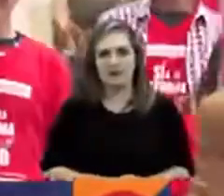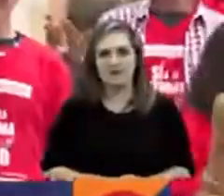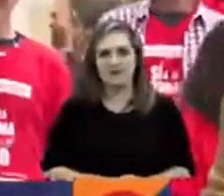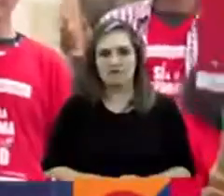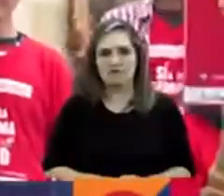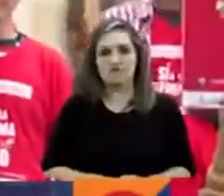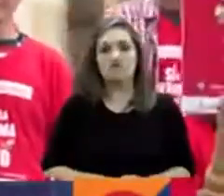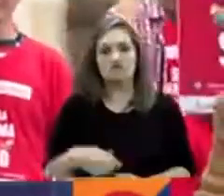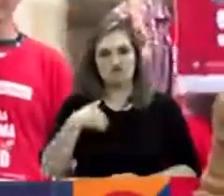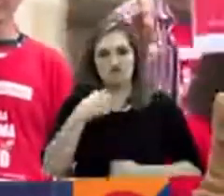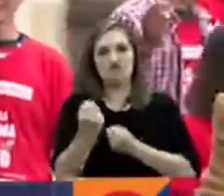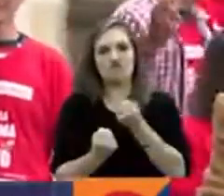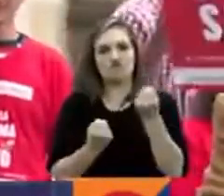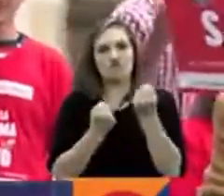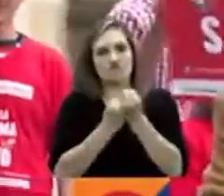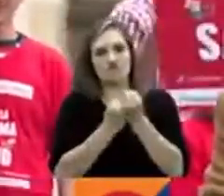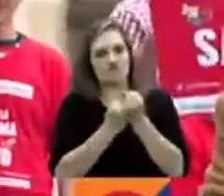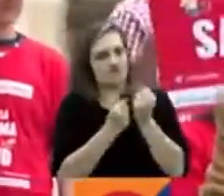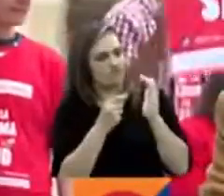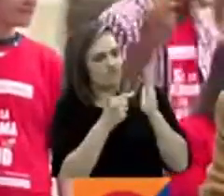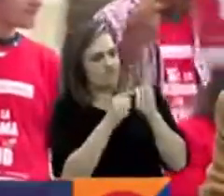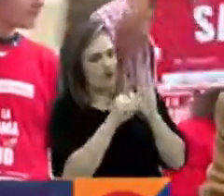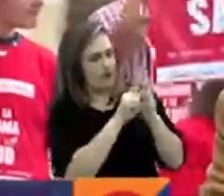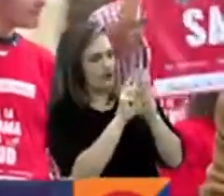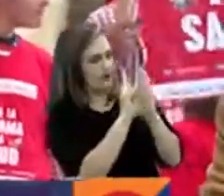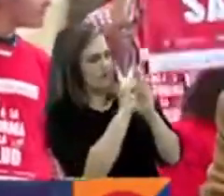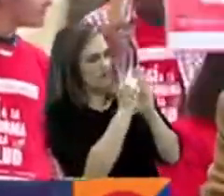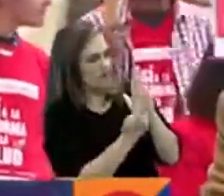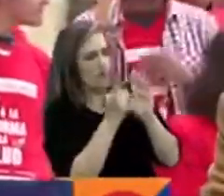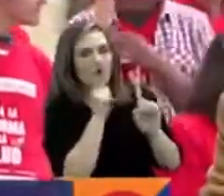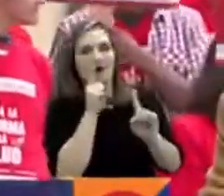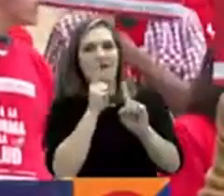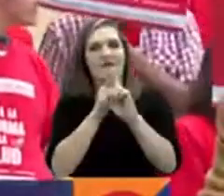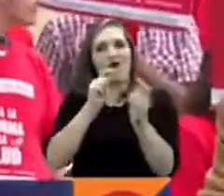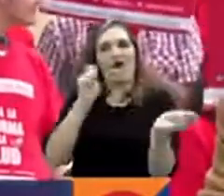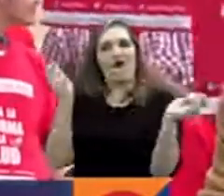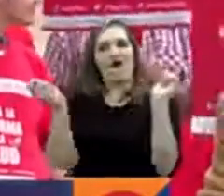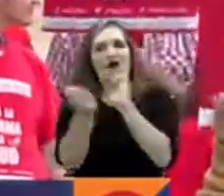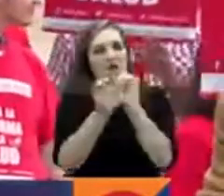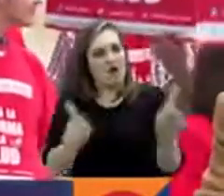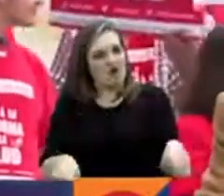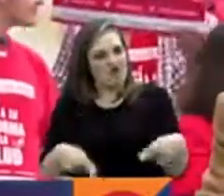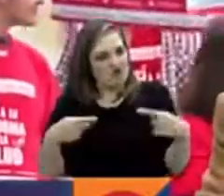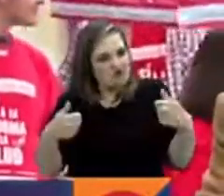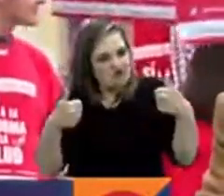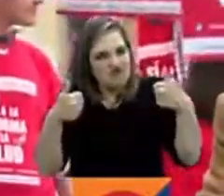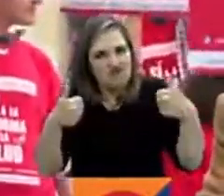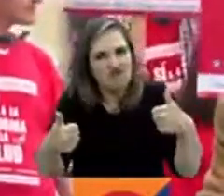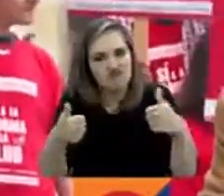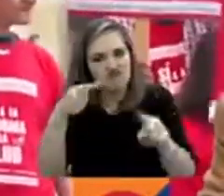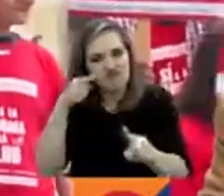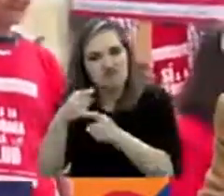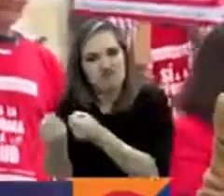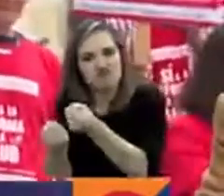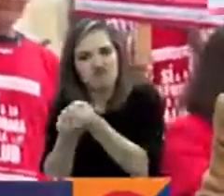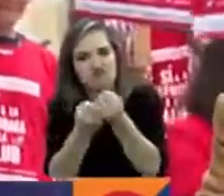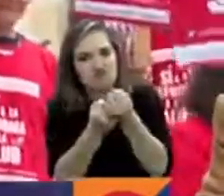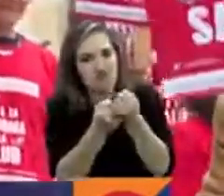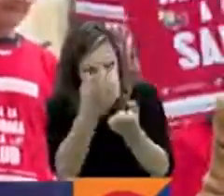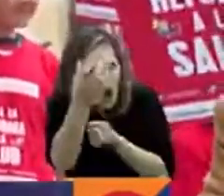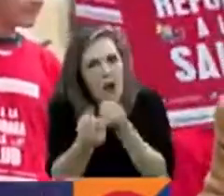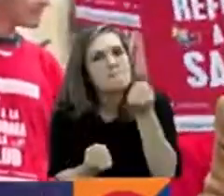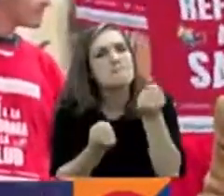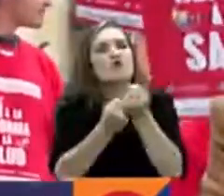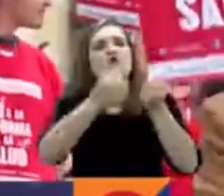Apoyando la reforma del cambio por la vida, apoyando las iniciativas que mejoren las condiciones